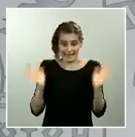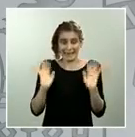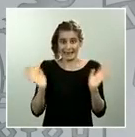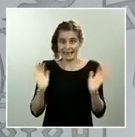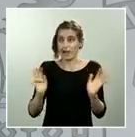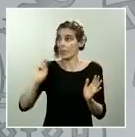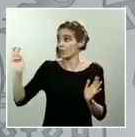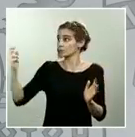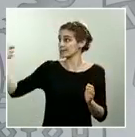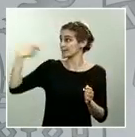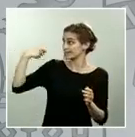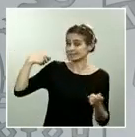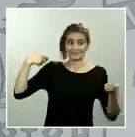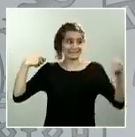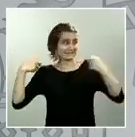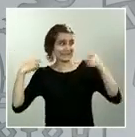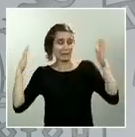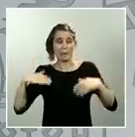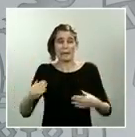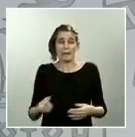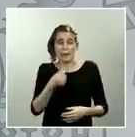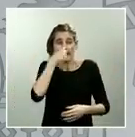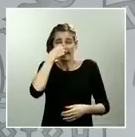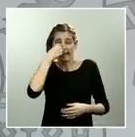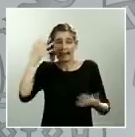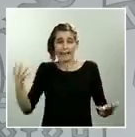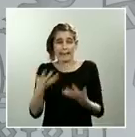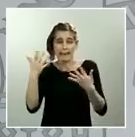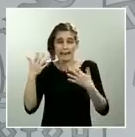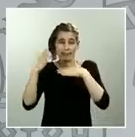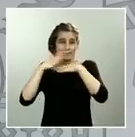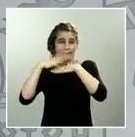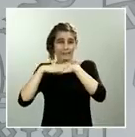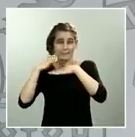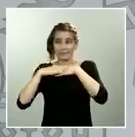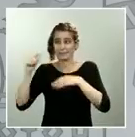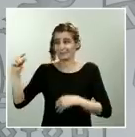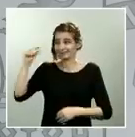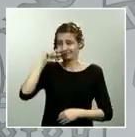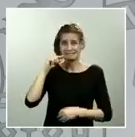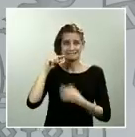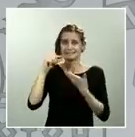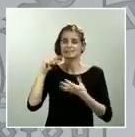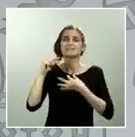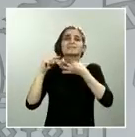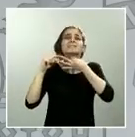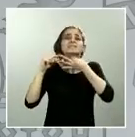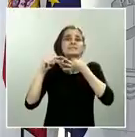prestaciones mínimas por debajo del umbral que les impida tener una calidad de vida aceptable.